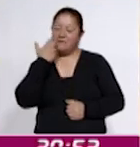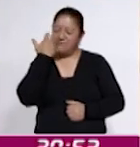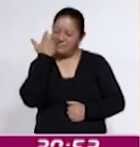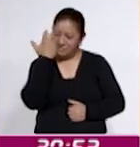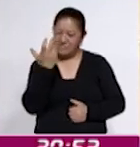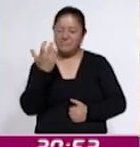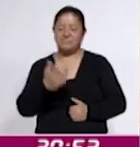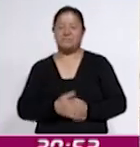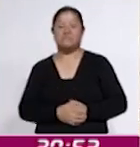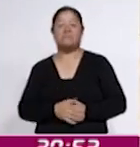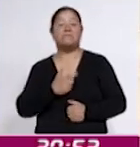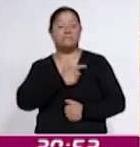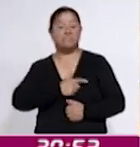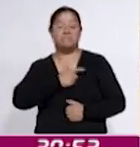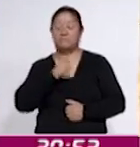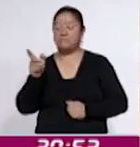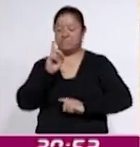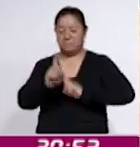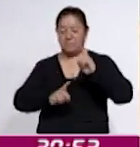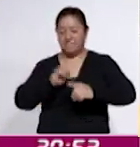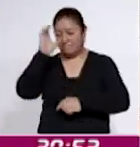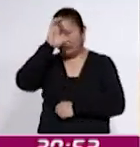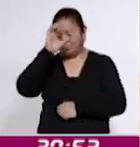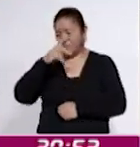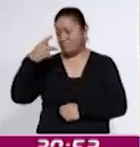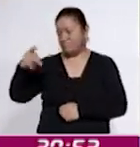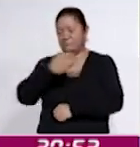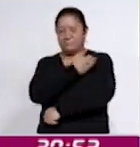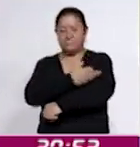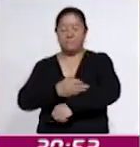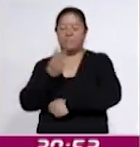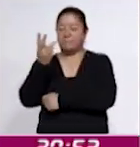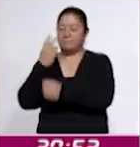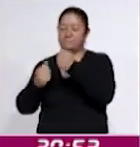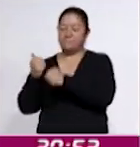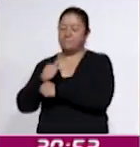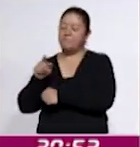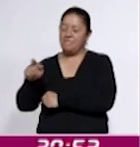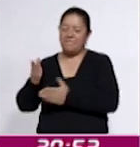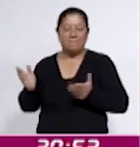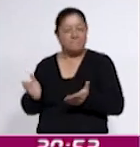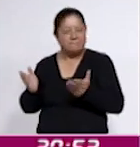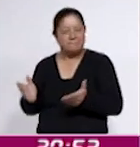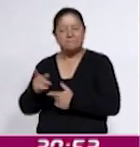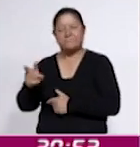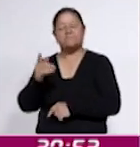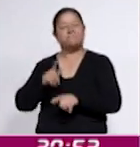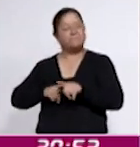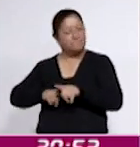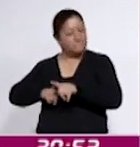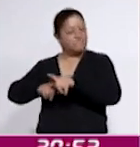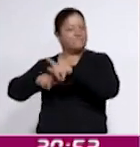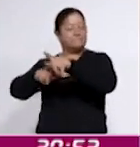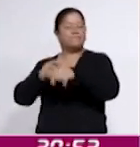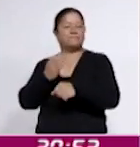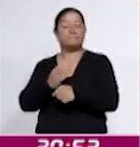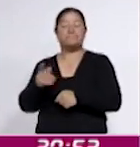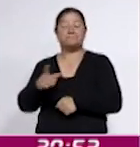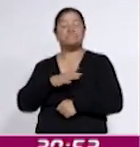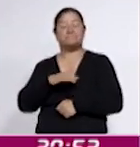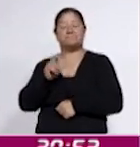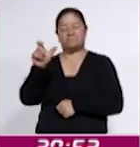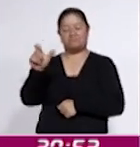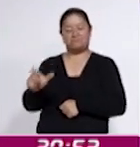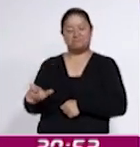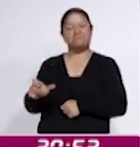El gusto por el deporte ciencia lo obtuvo de la familia, quien desde hace tres años la motiva para seguir en ascenso en esta disciplina, en la que ha mostrado cualidades